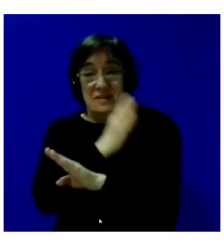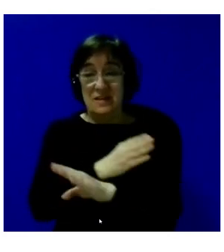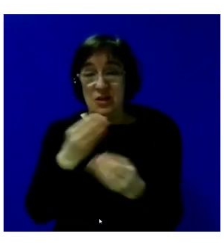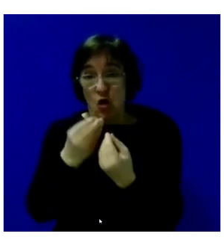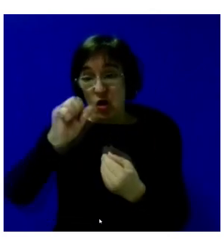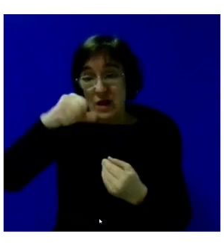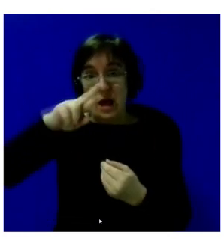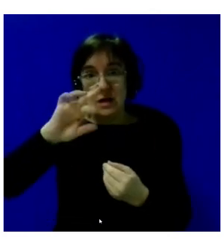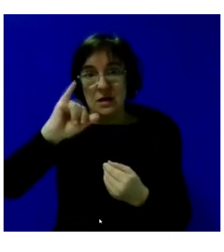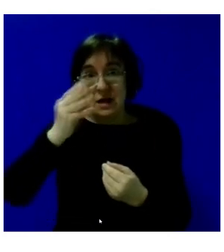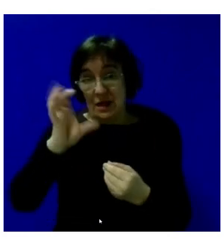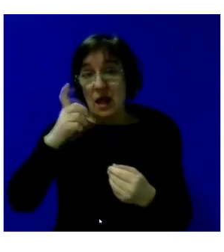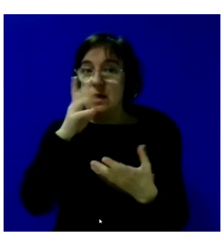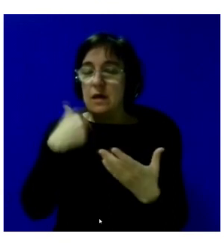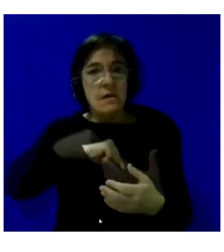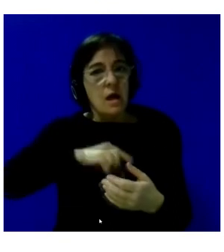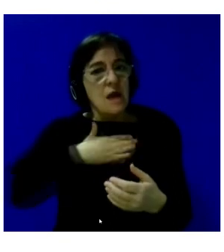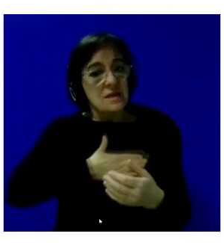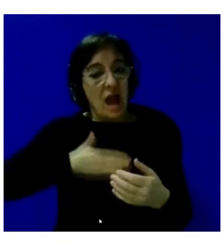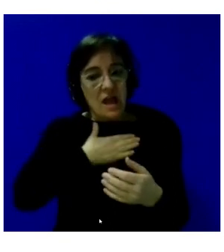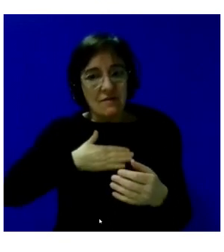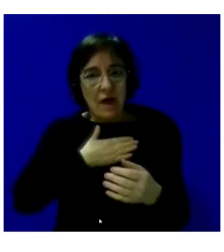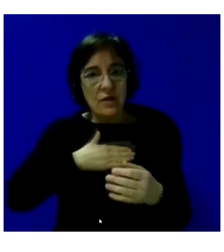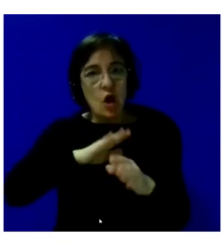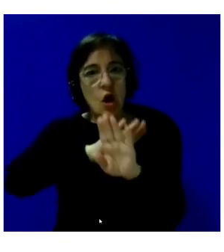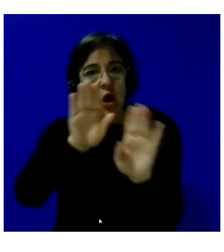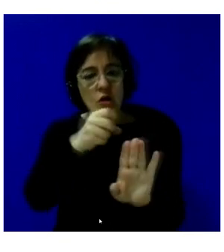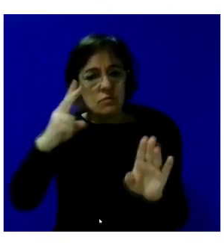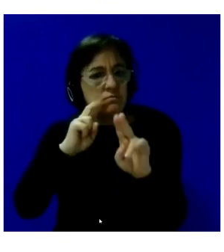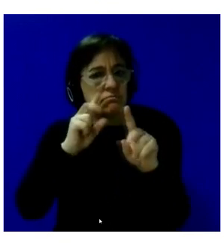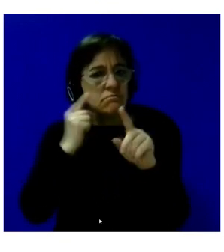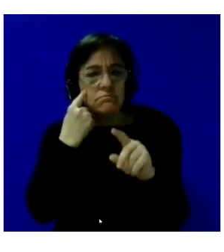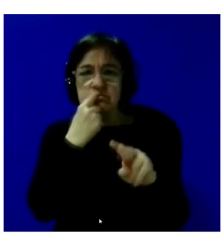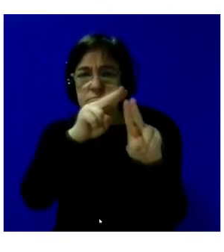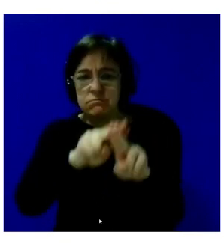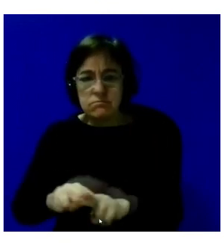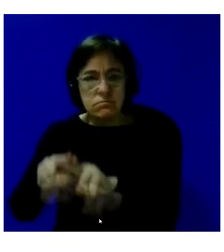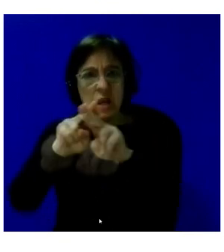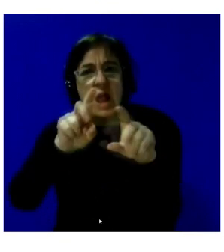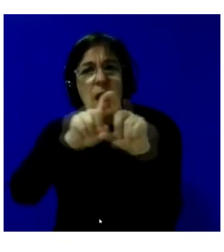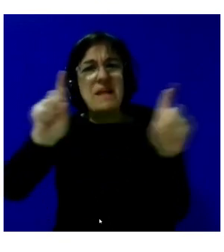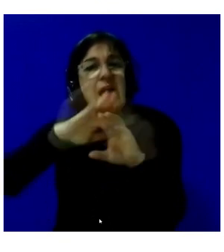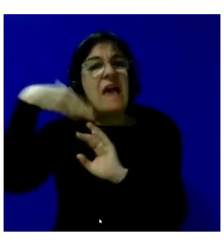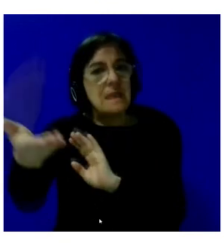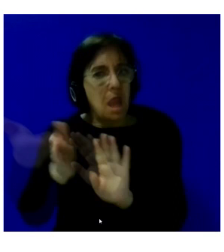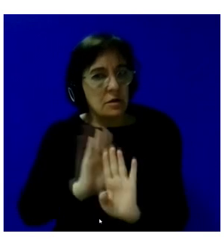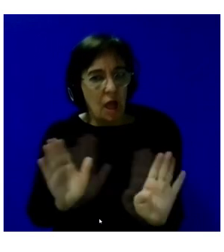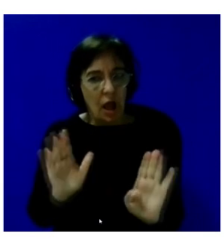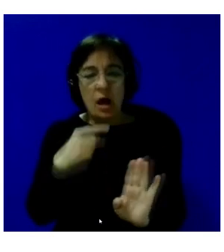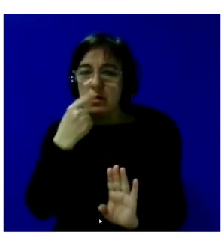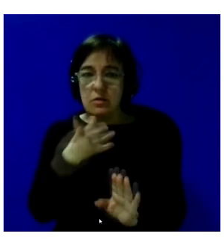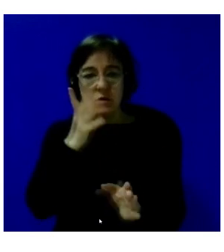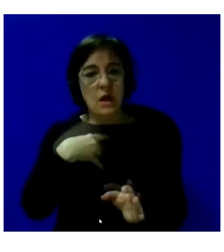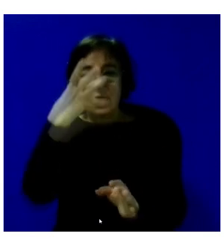Enrique la satisfacción de que esos resultados han sido auditados por una empresa externa, lo cual dice mucho de la